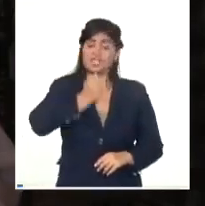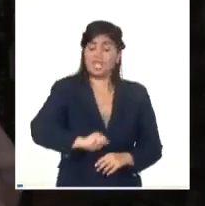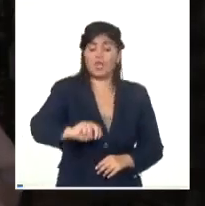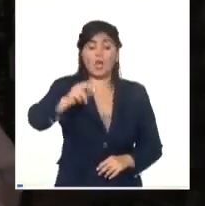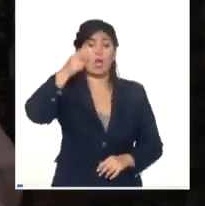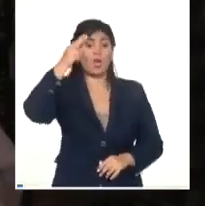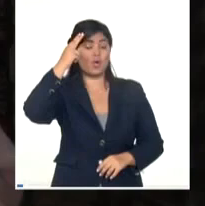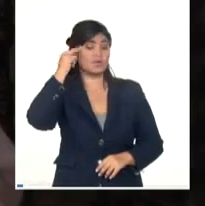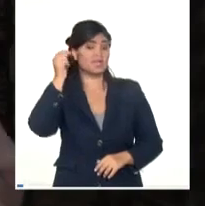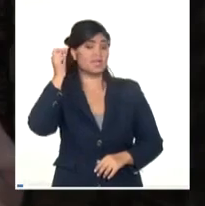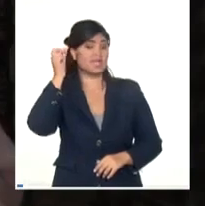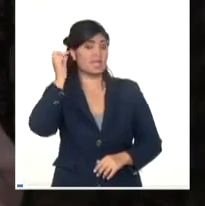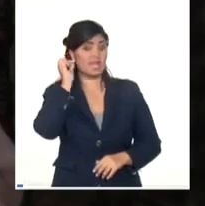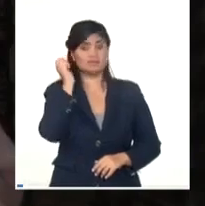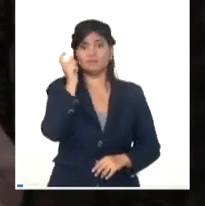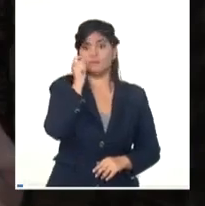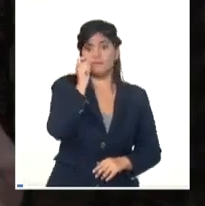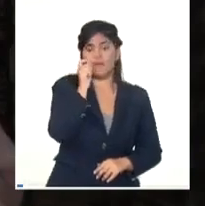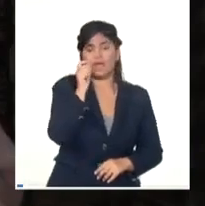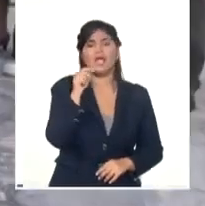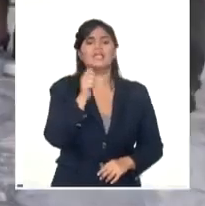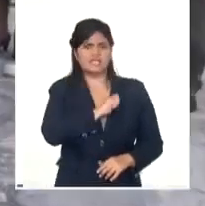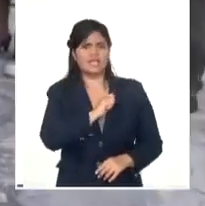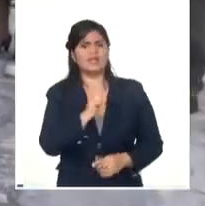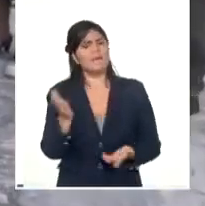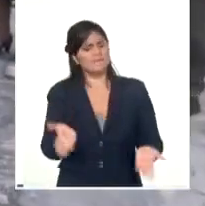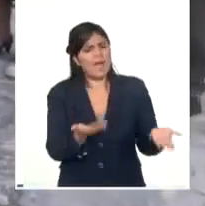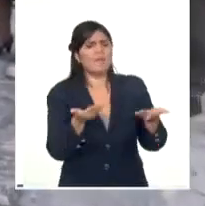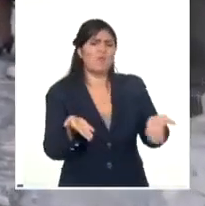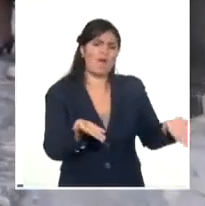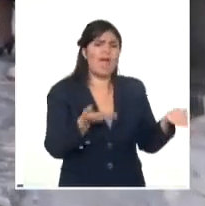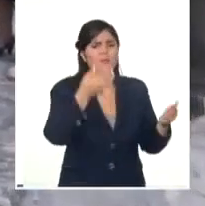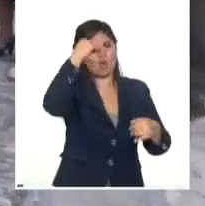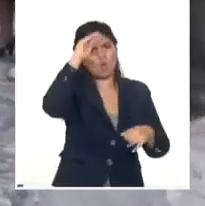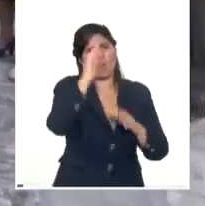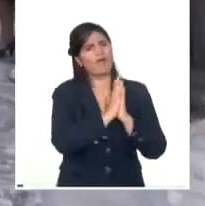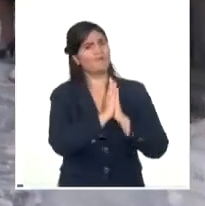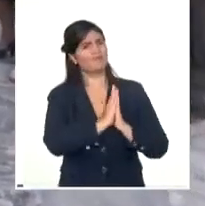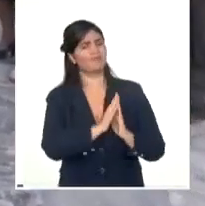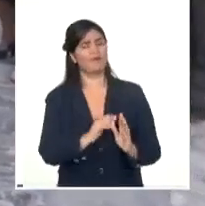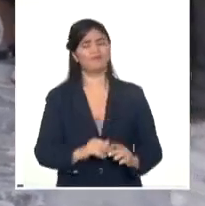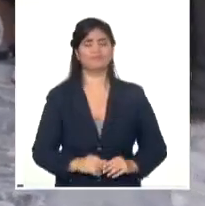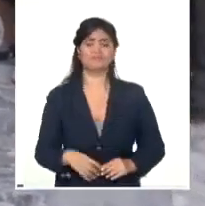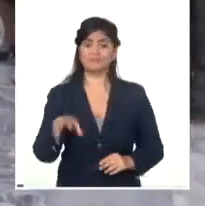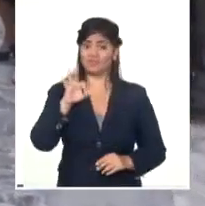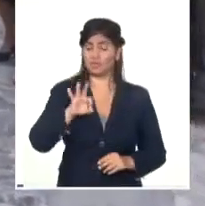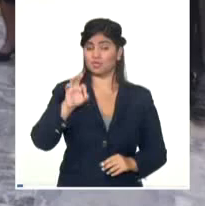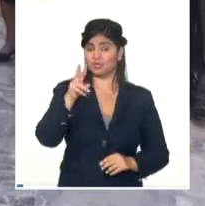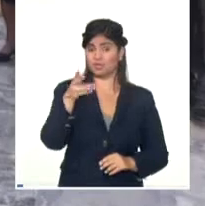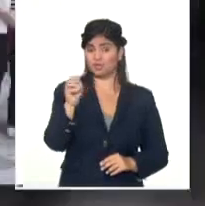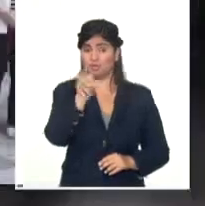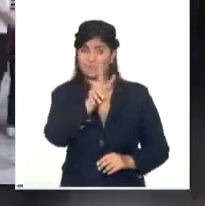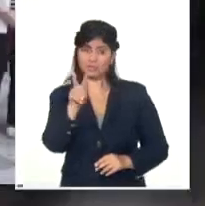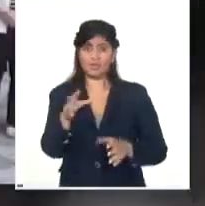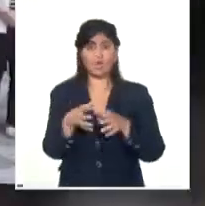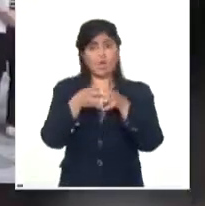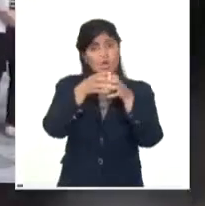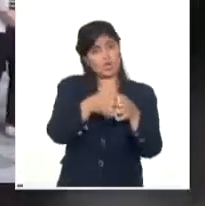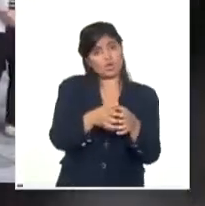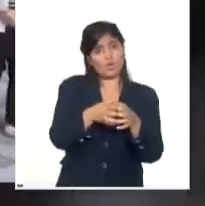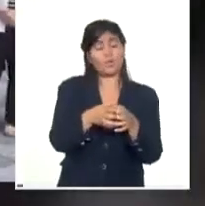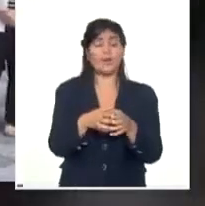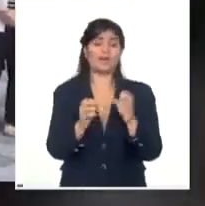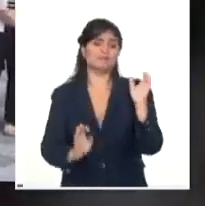que yo los traiga a Cuba. En octubre de 2022, la Asociación Estadounidense para el Avance de la